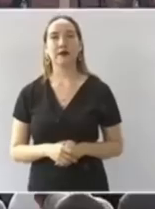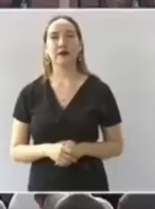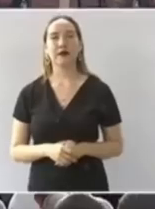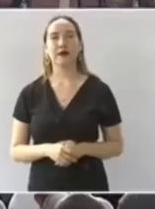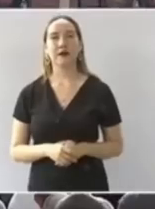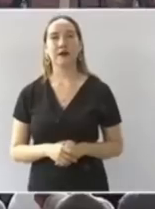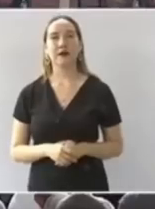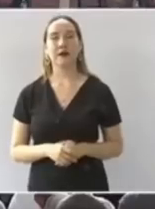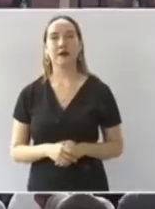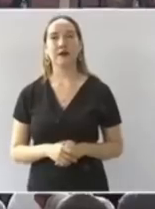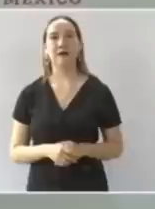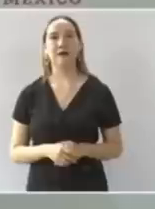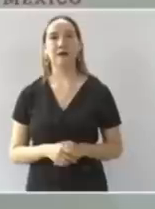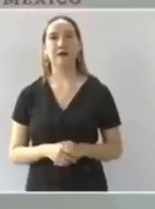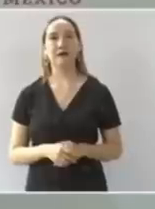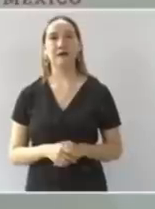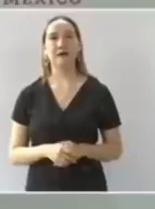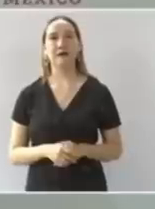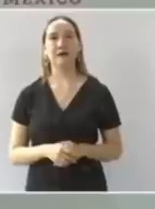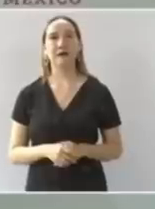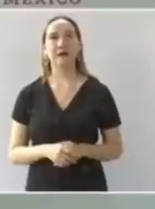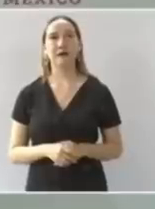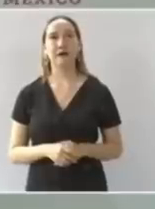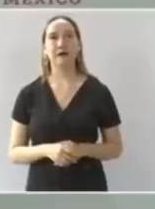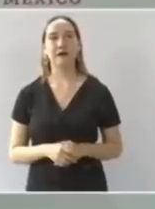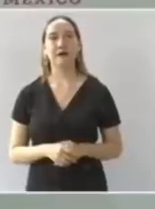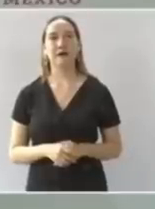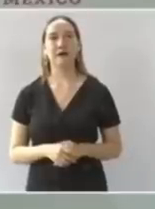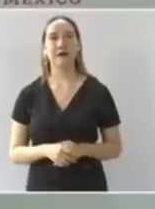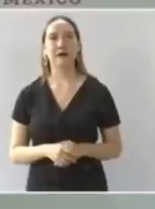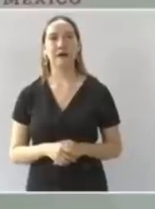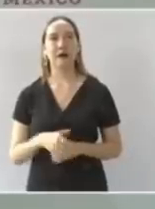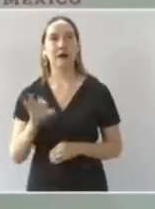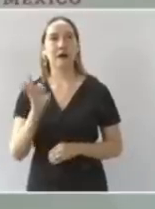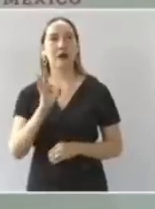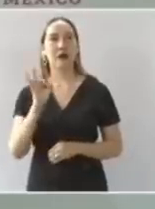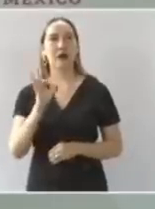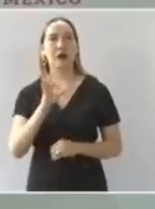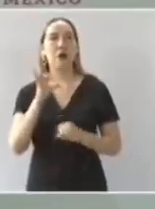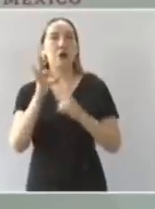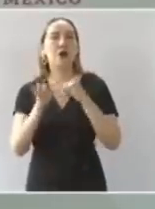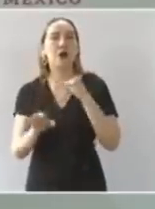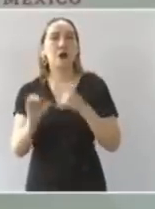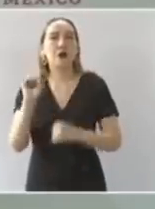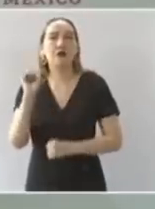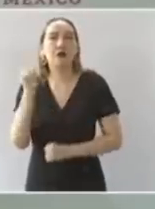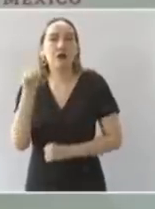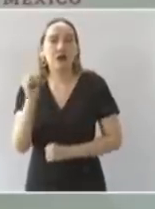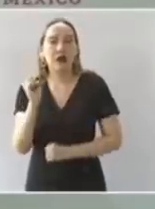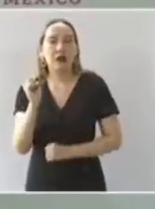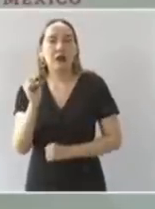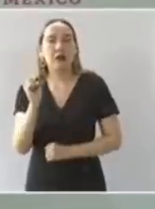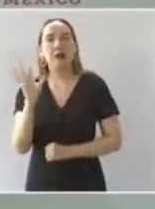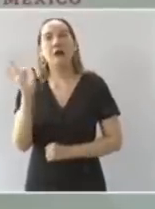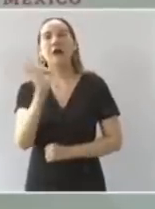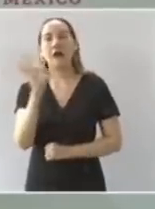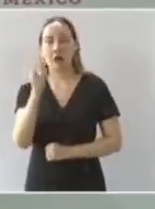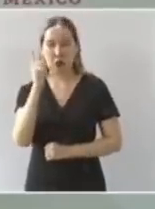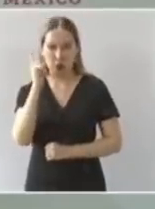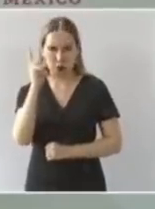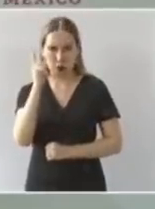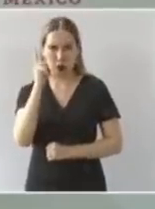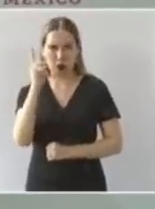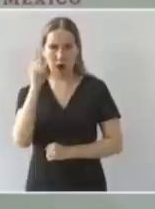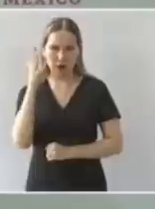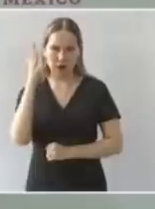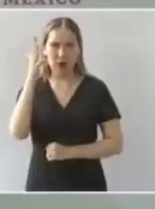aunque sea ya al final a finales de septiembre que lo podamos tener el libramiento porque si es un